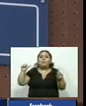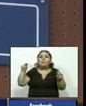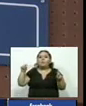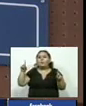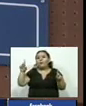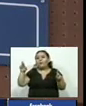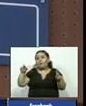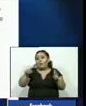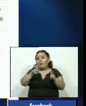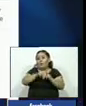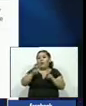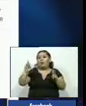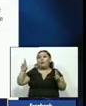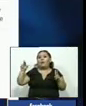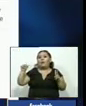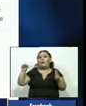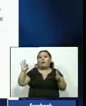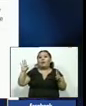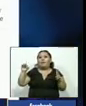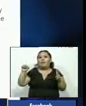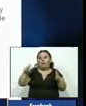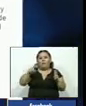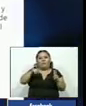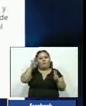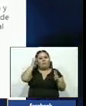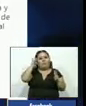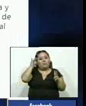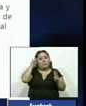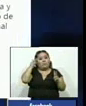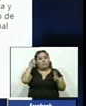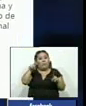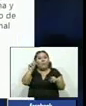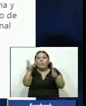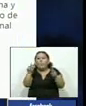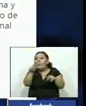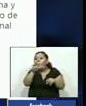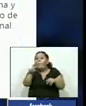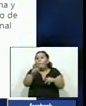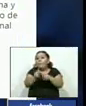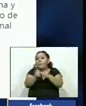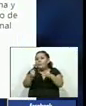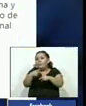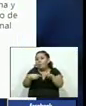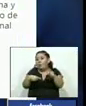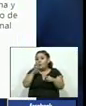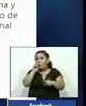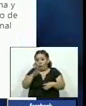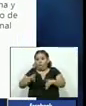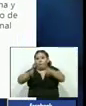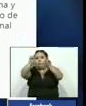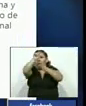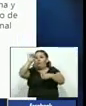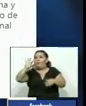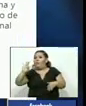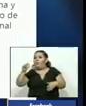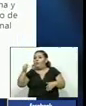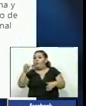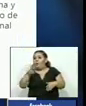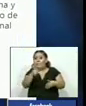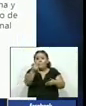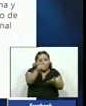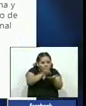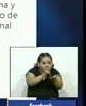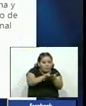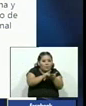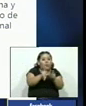y Rafael Eduardo Ardón vinculados al caso conocido como medio millón a ellos los acusa la fiscalía por los delitos de lavado de